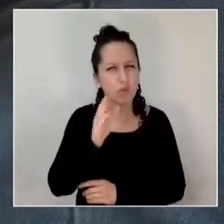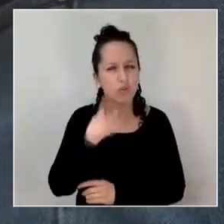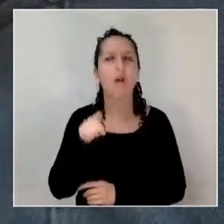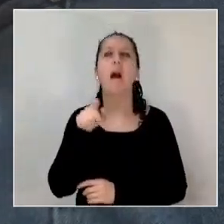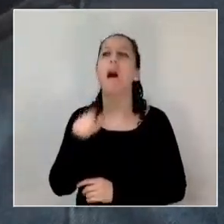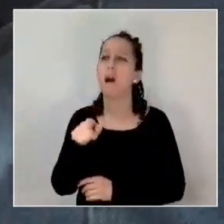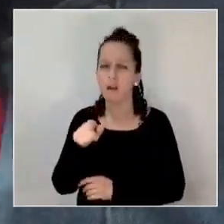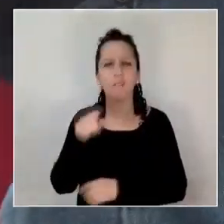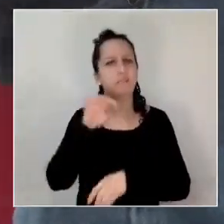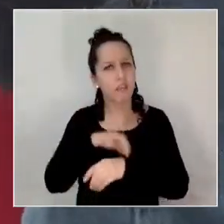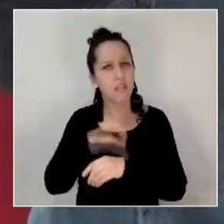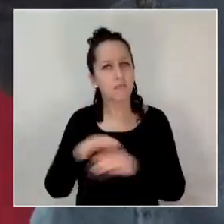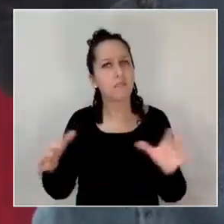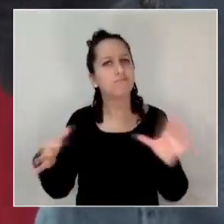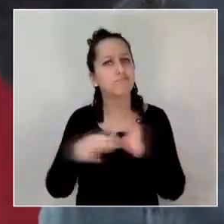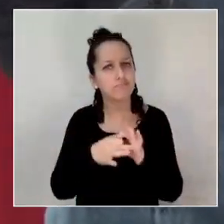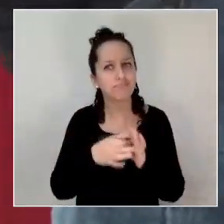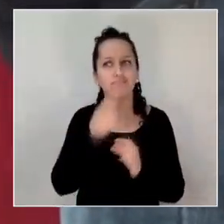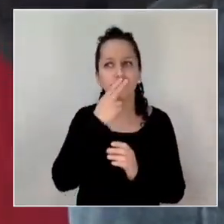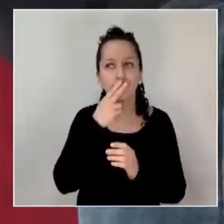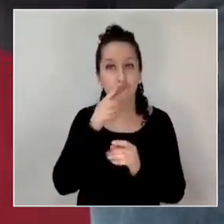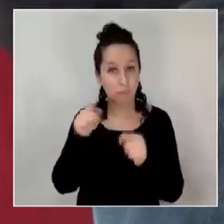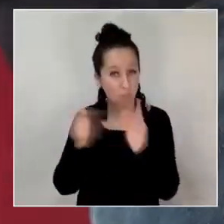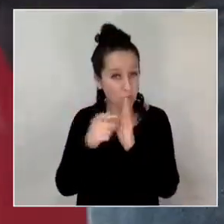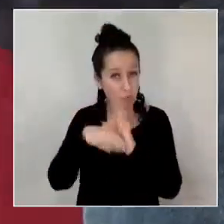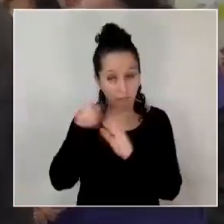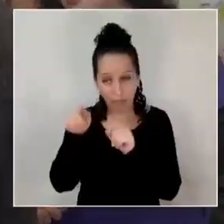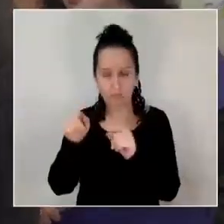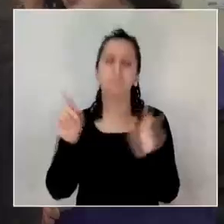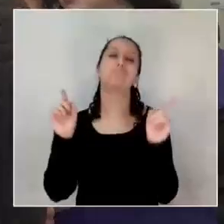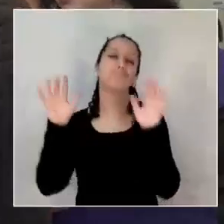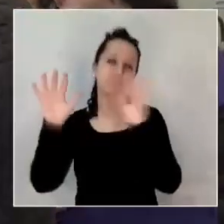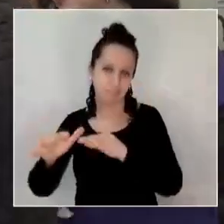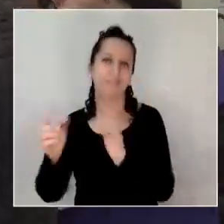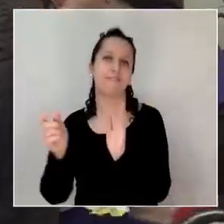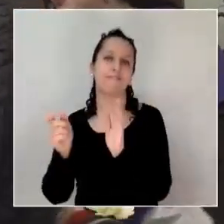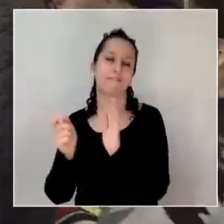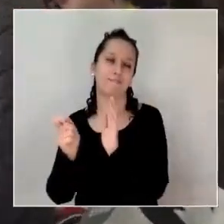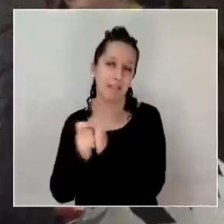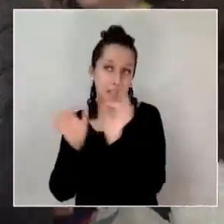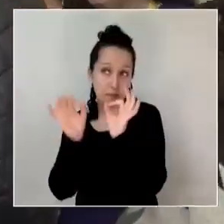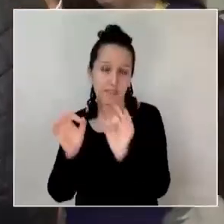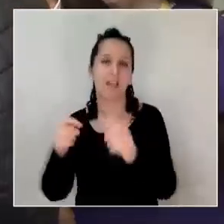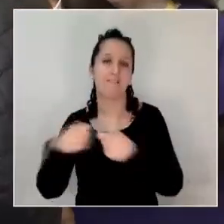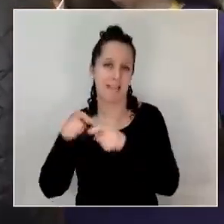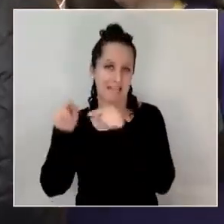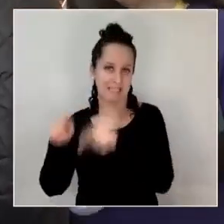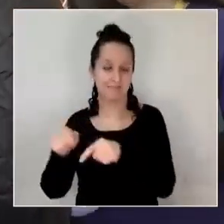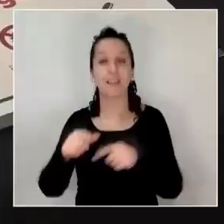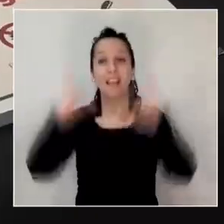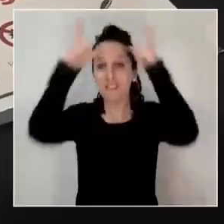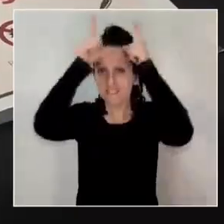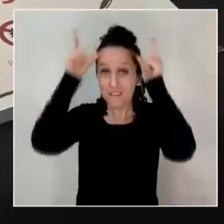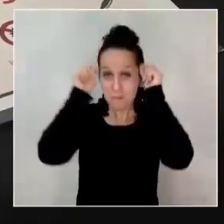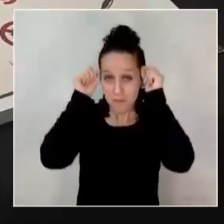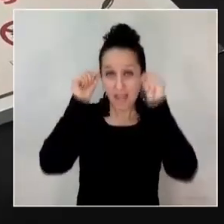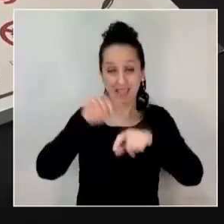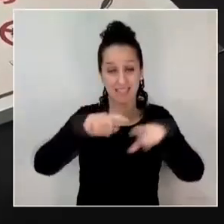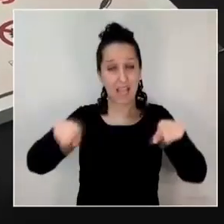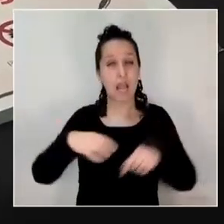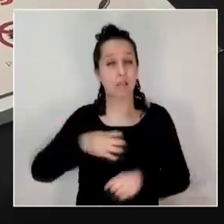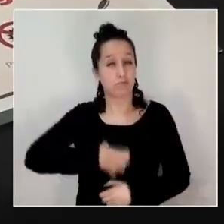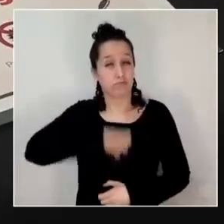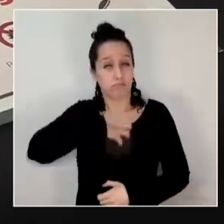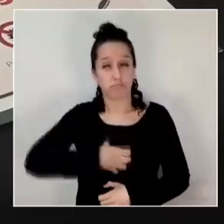principal causa está asociada al tabaquismo. En relación a esto, la enfermera a cargo de la Sala de Enfermedades Respiratorias